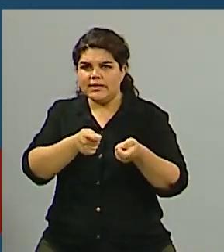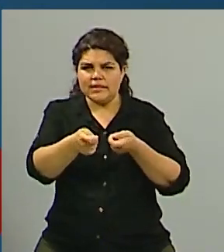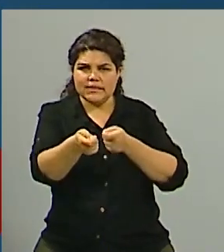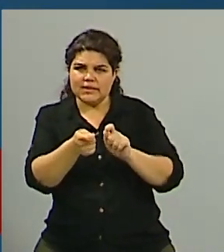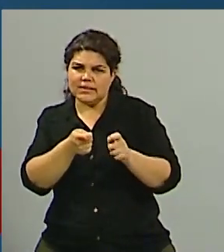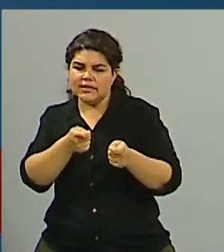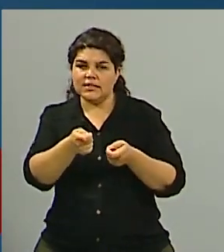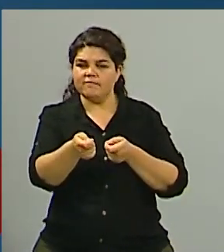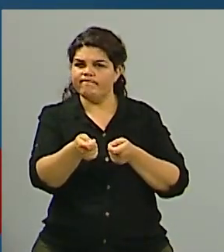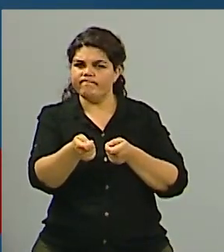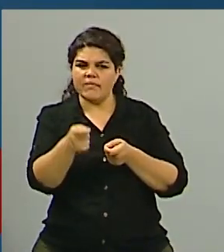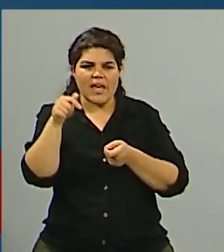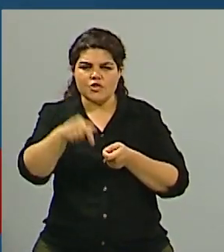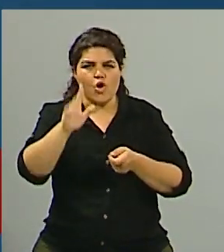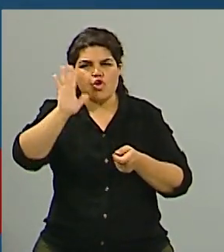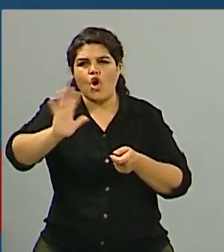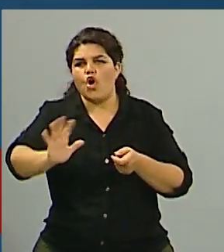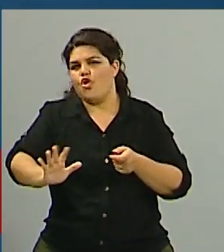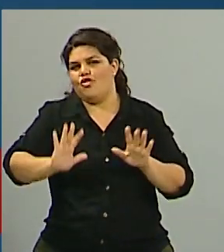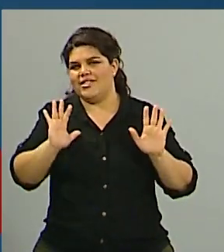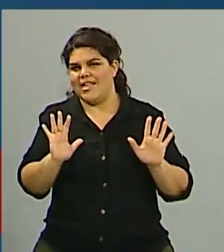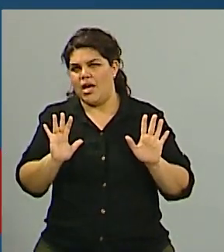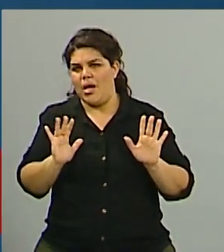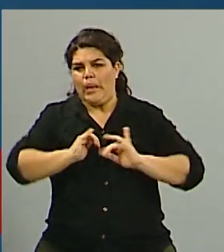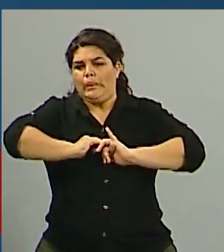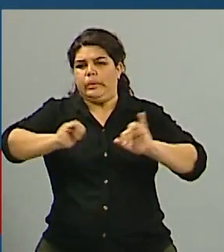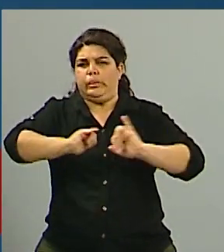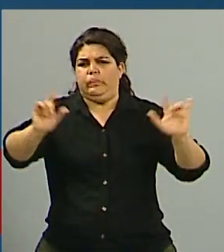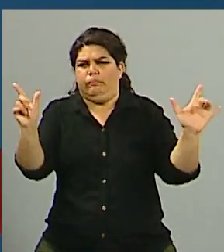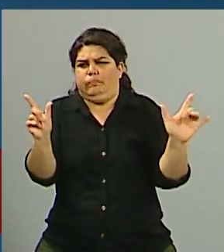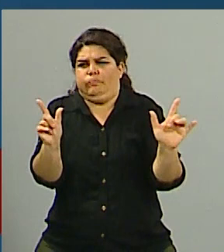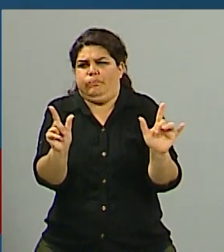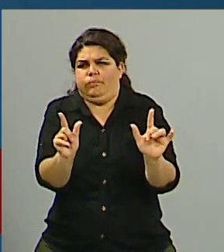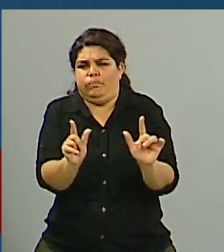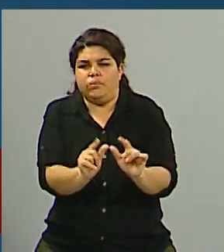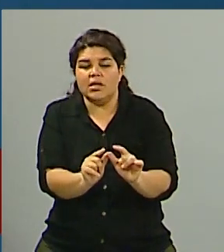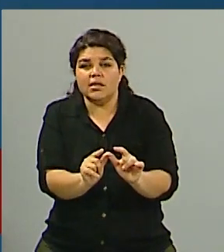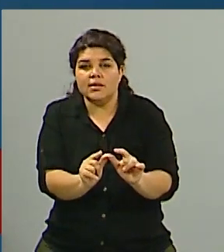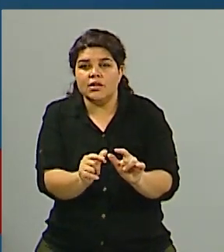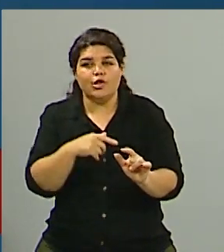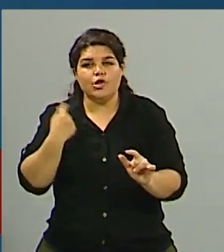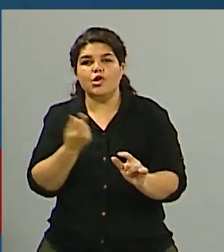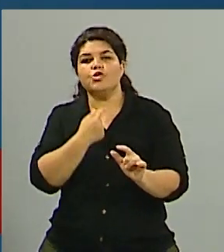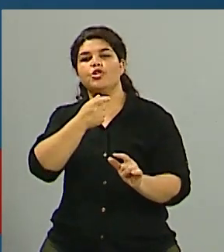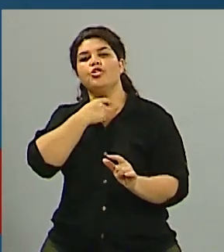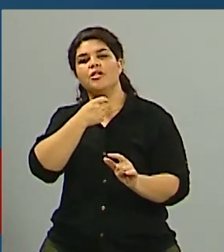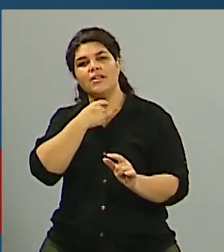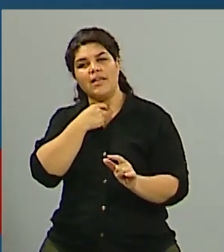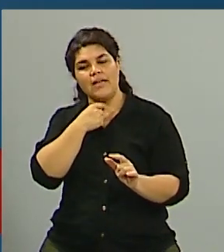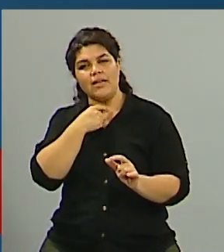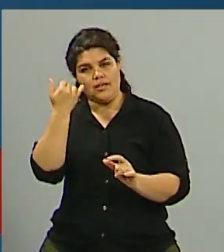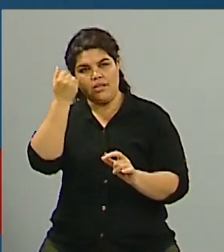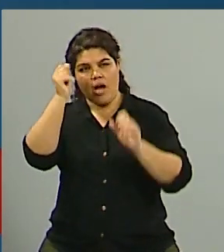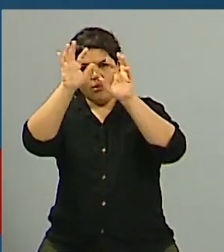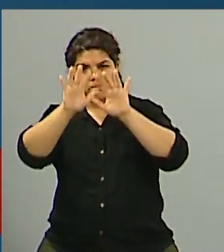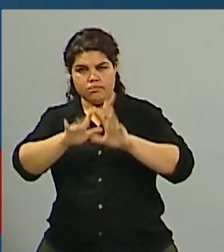En general no se sabe de esta situación y nosotros estamos intentando a través de una publicación que hemos sacado